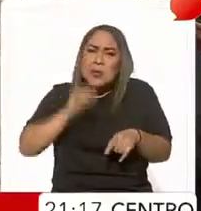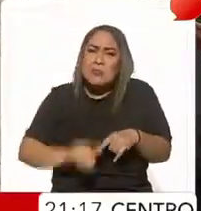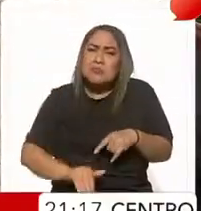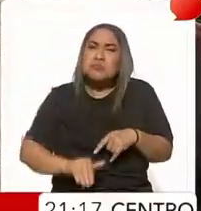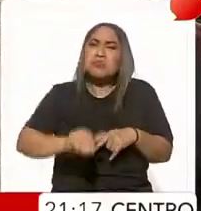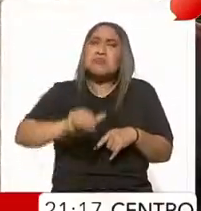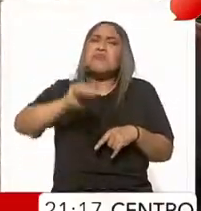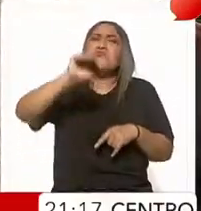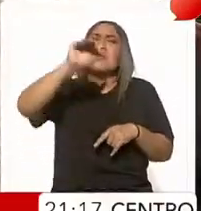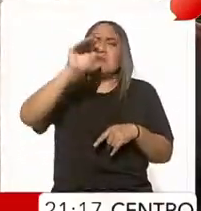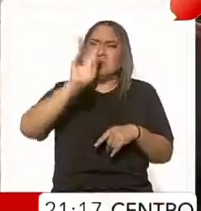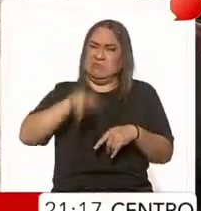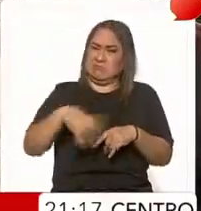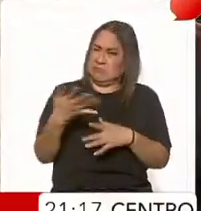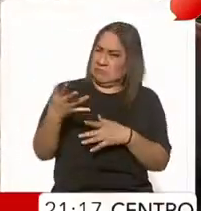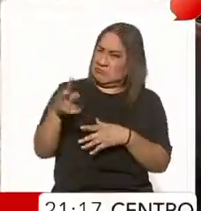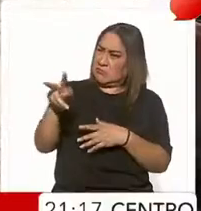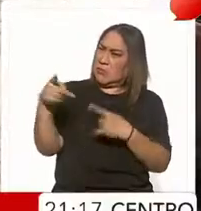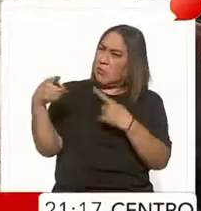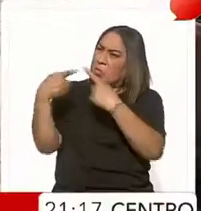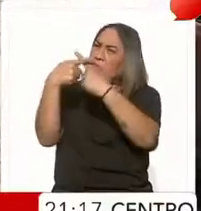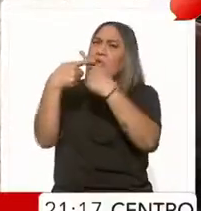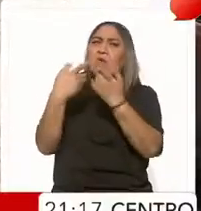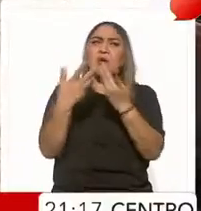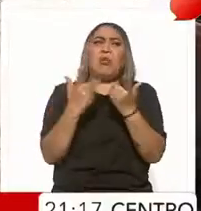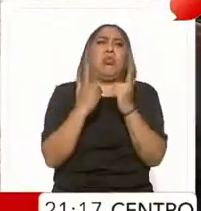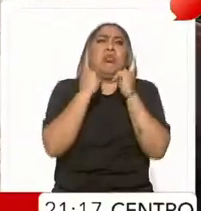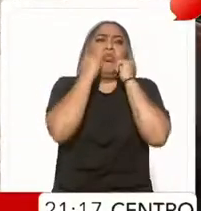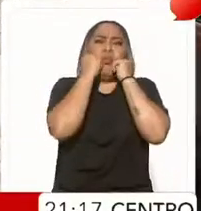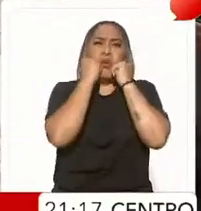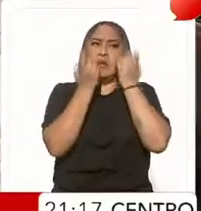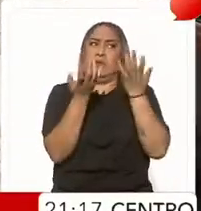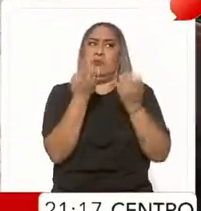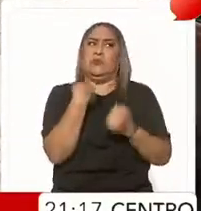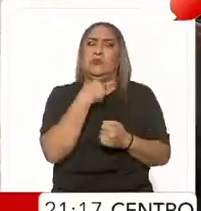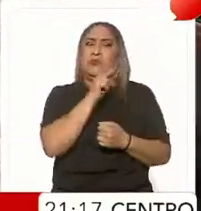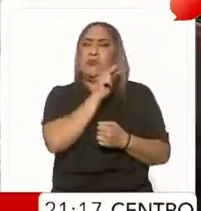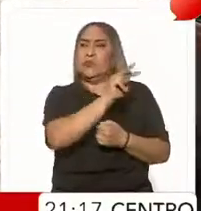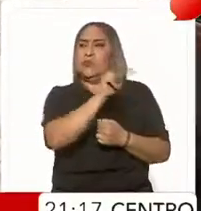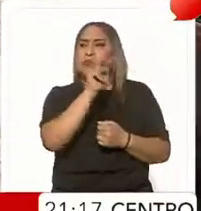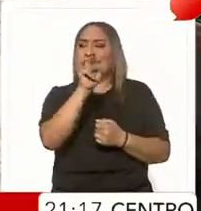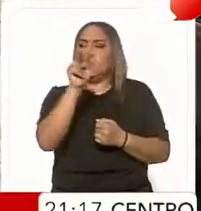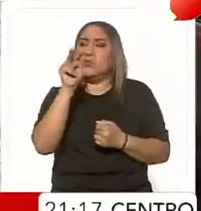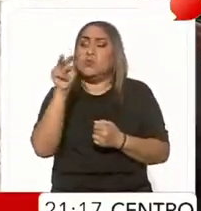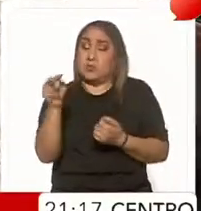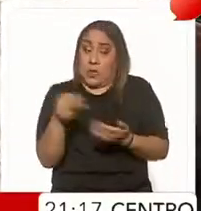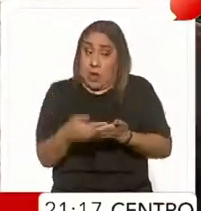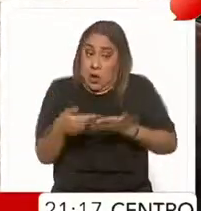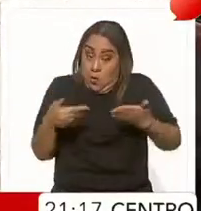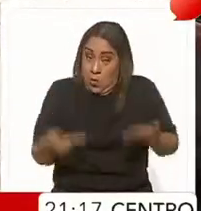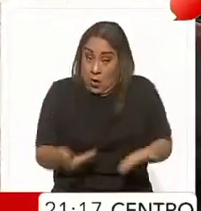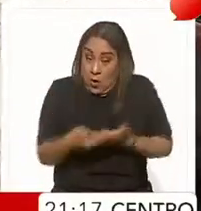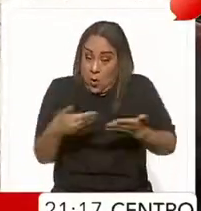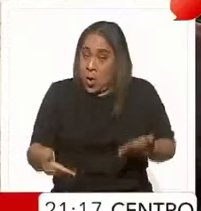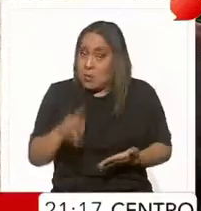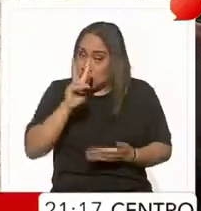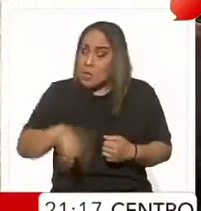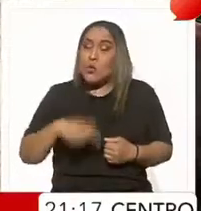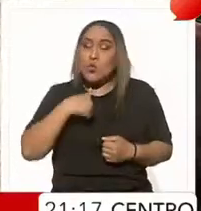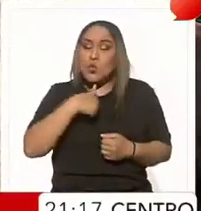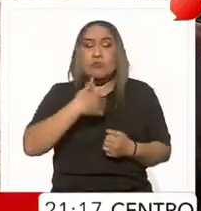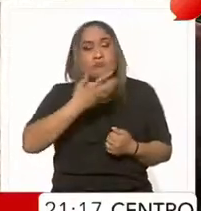ilógicas, tan perversas, que bueno, ahora yo pienso que